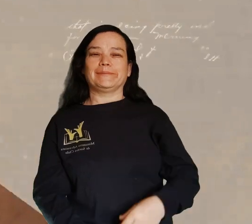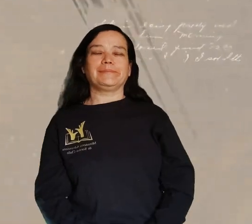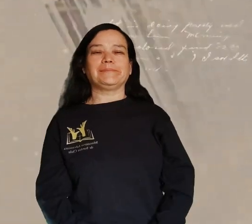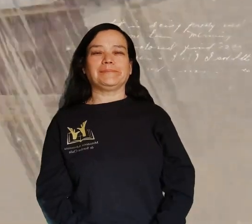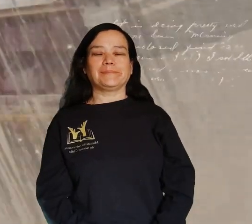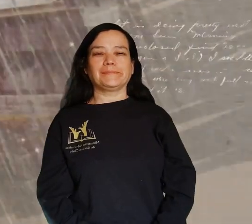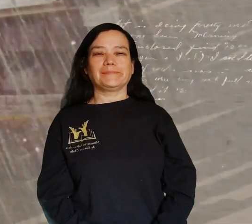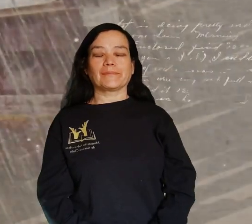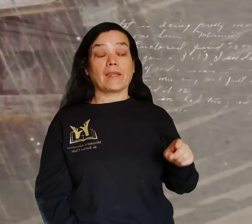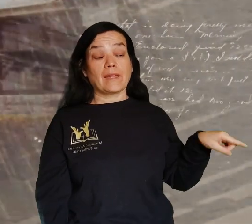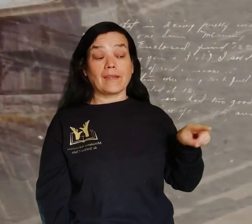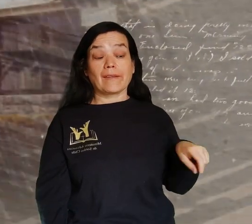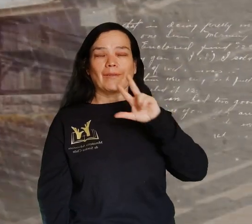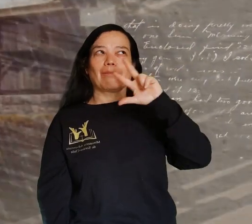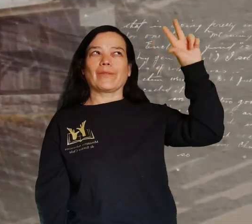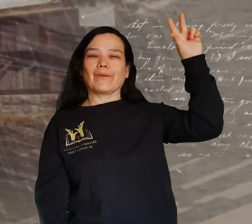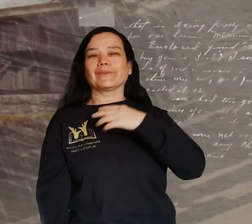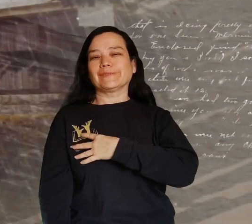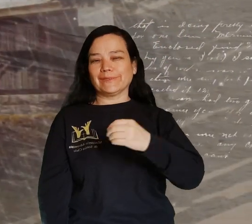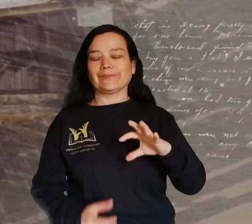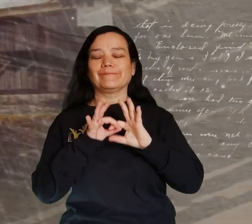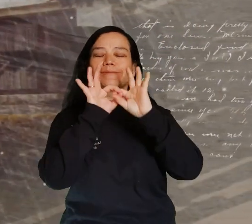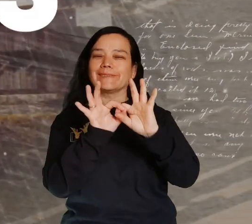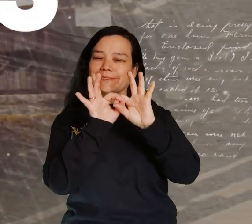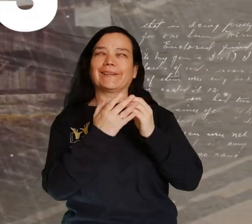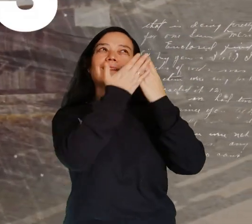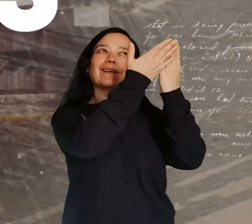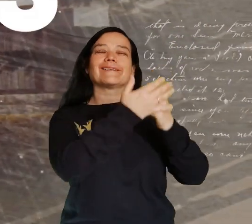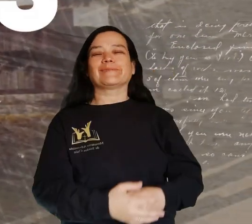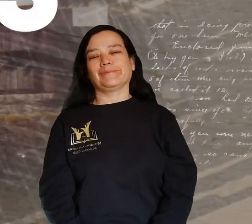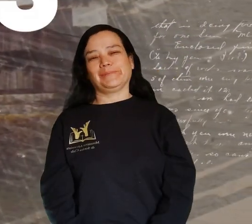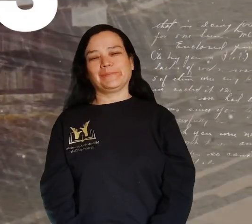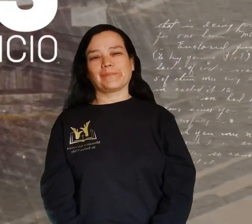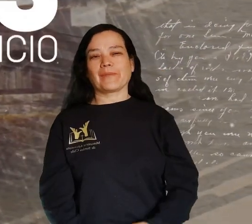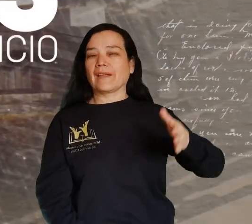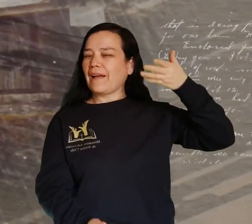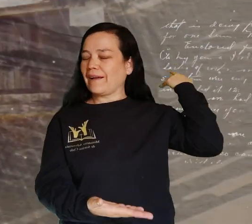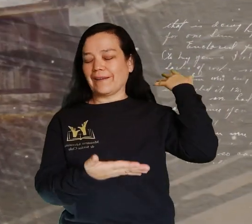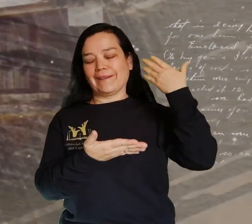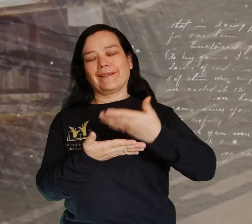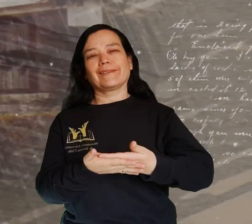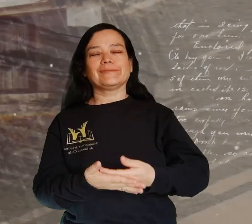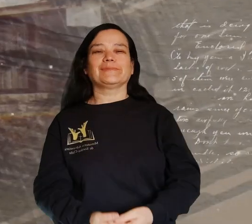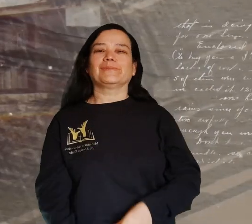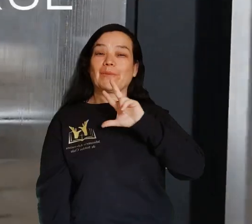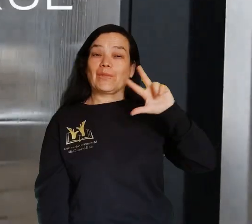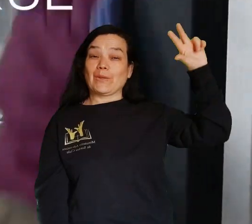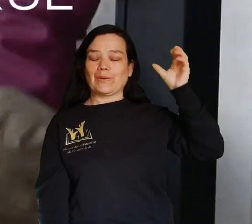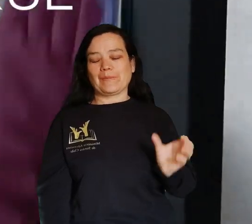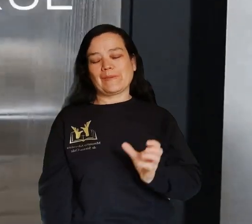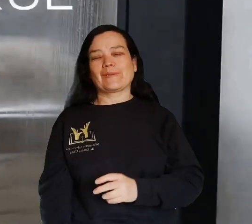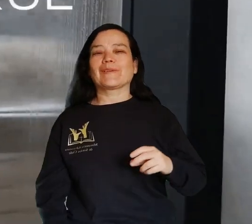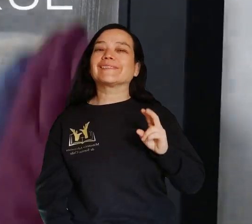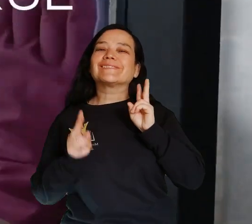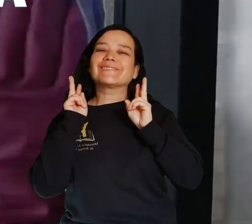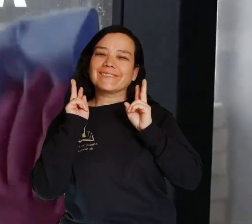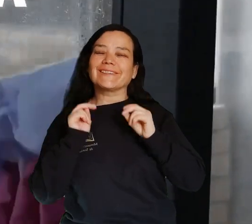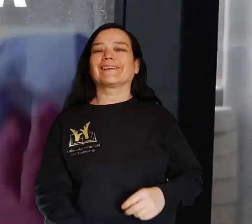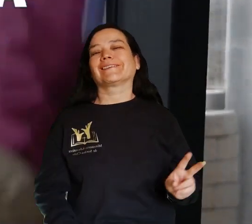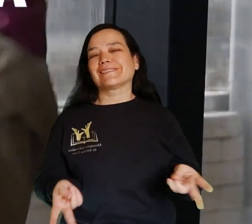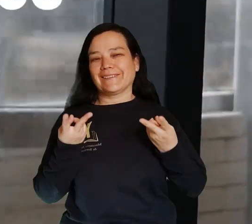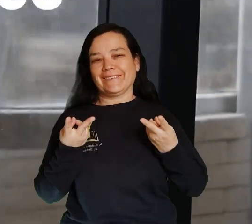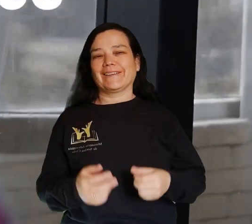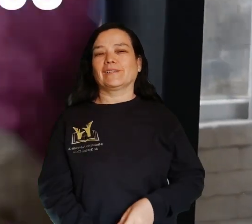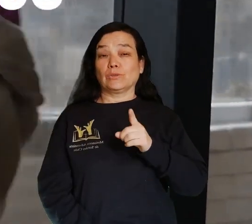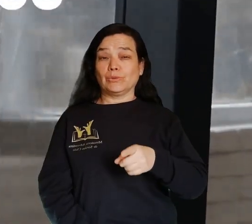El trabajo de Eric durante el verano era limpiar los grandes ventanales de un edificio de tres pisos. Tenía que pararse en